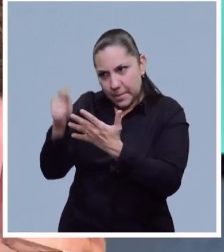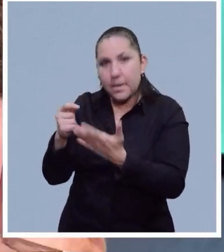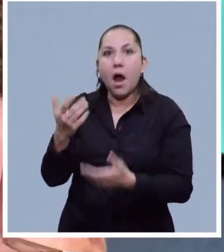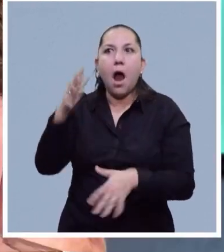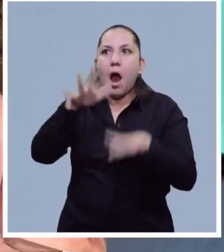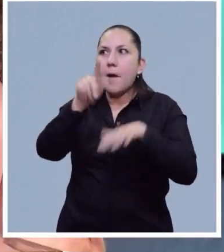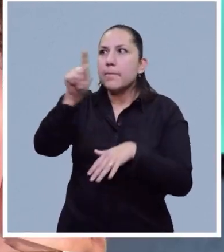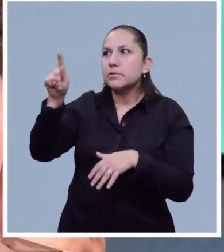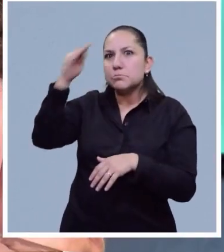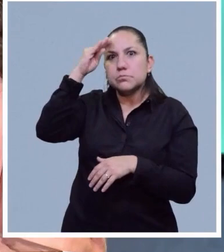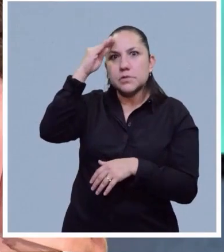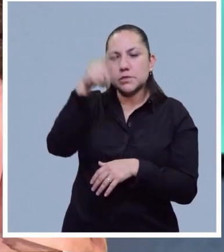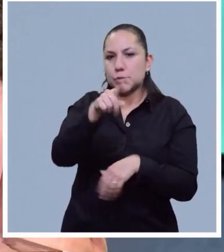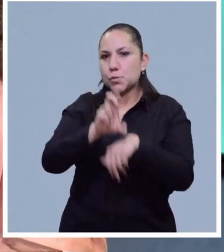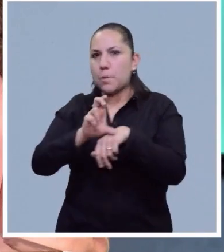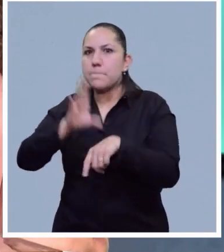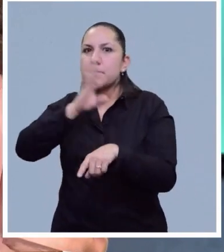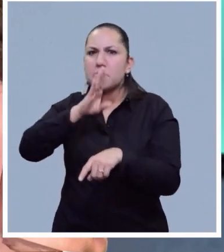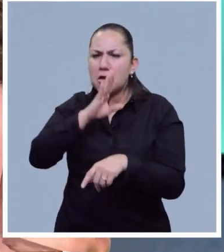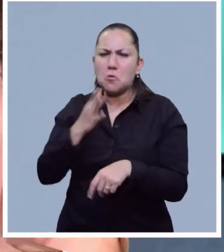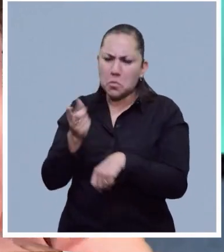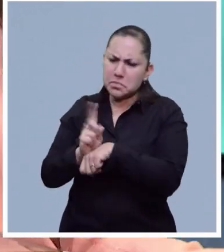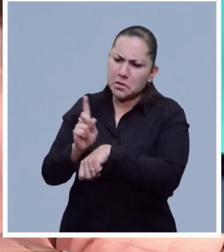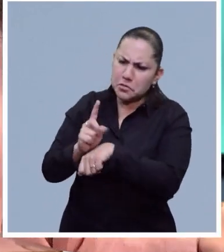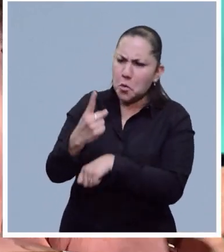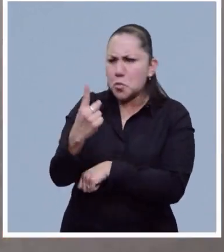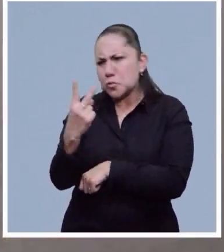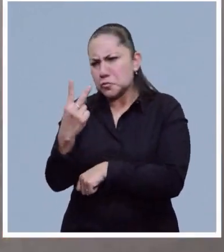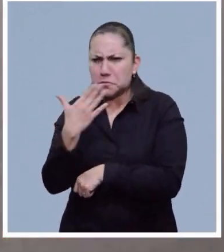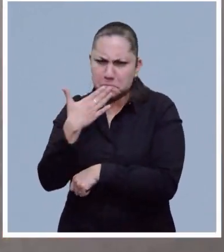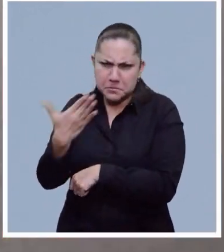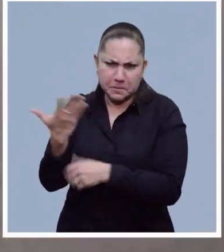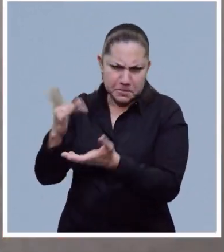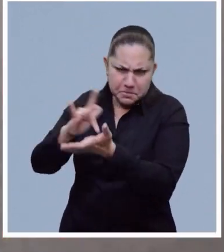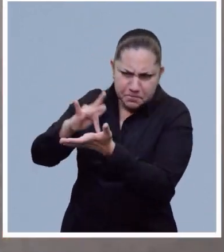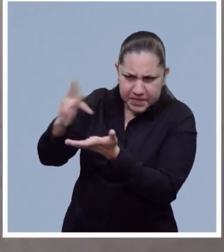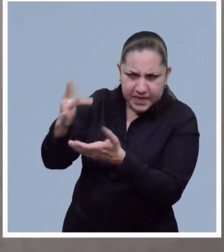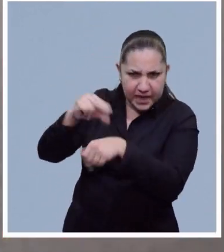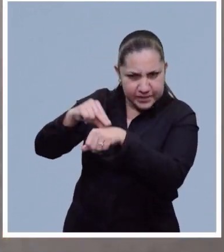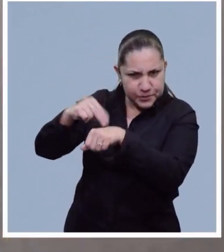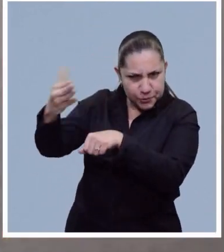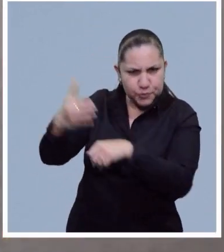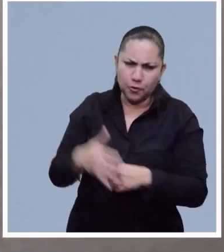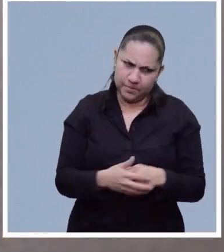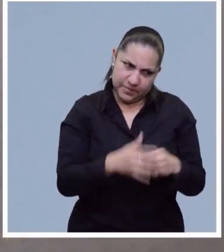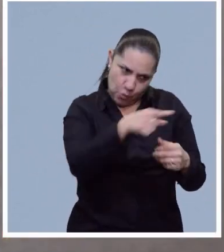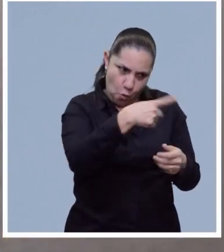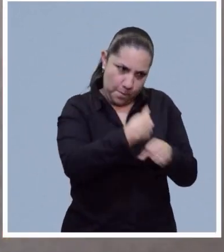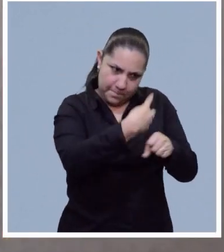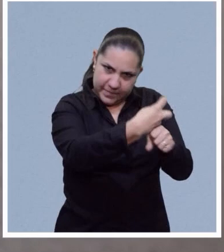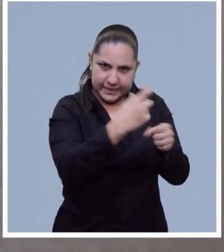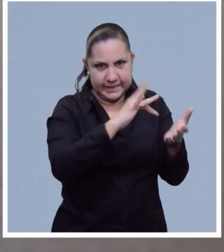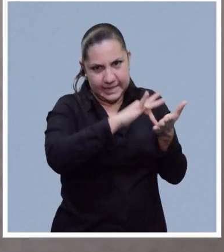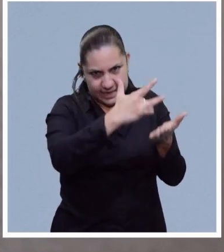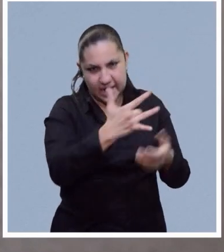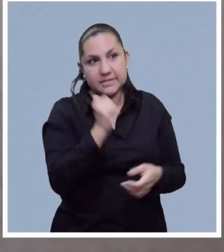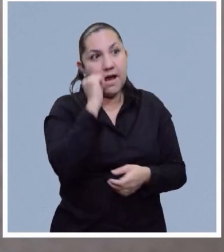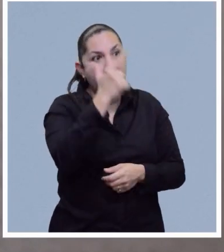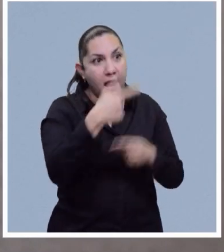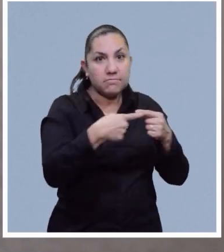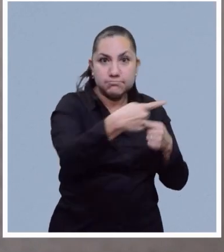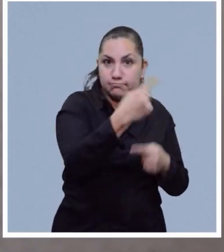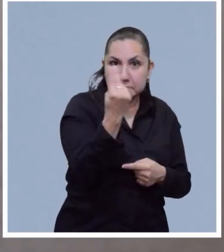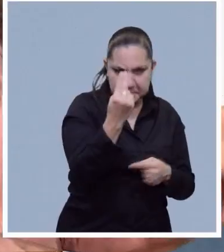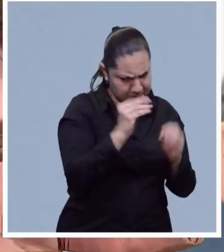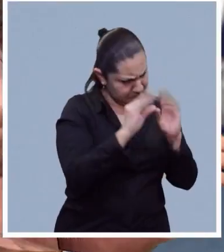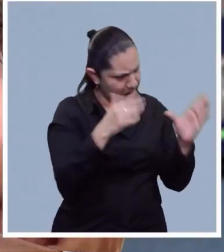uno o dos huevos diarios está perfecto. Perfecto, perfecto. Muchísimas gracias, doctor. Pues gracias a ustedes por la invitación y cuenten con nosotros para lo que se ofrezca.